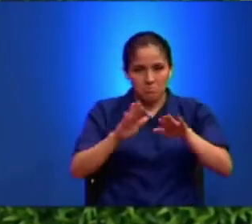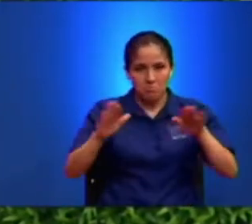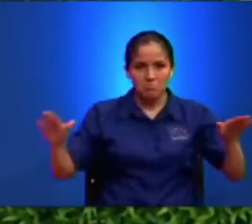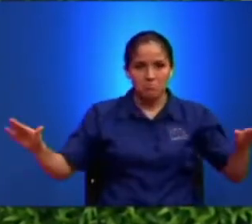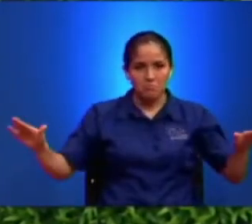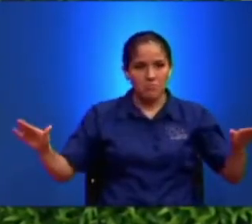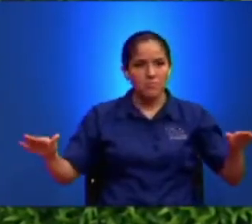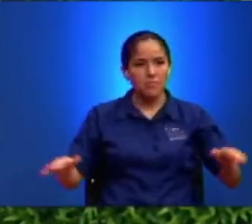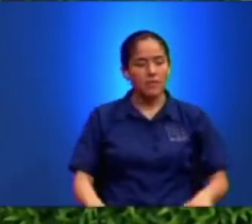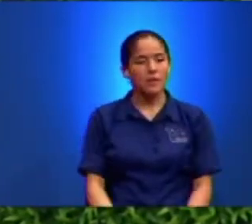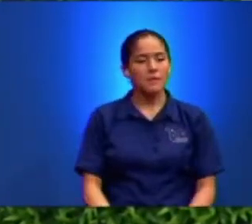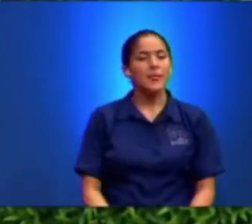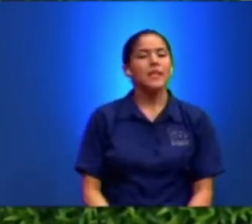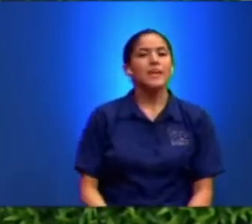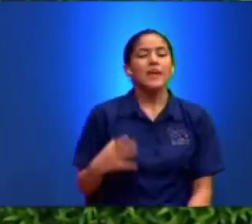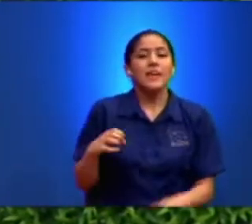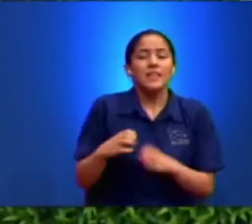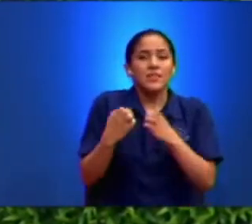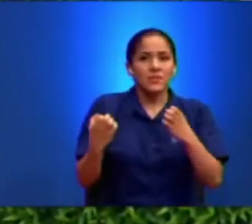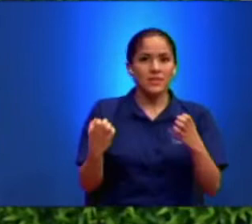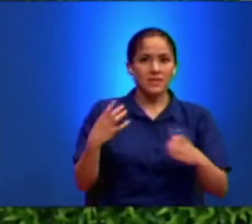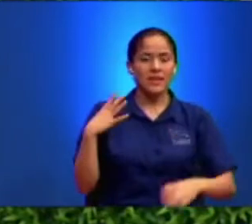Hermanos